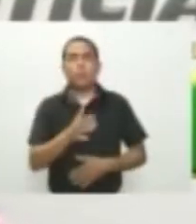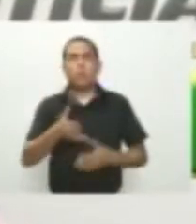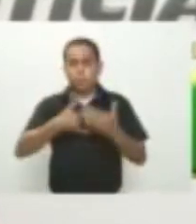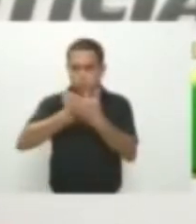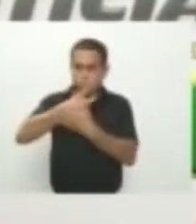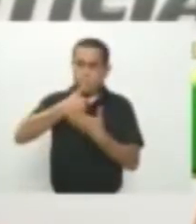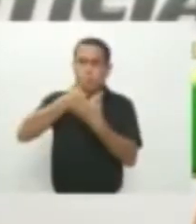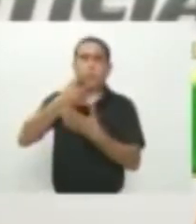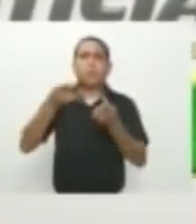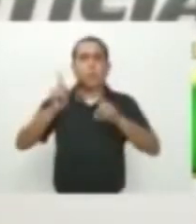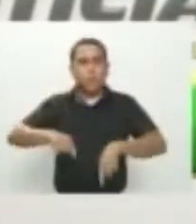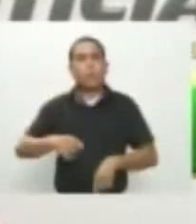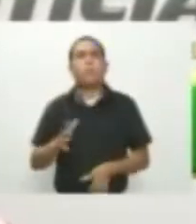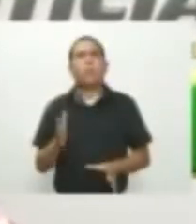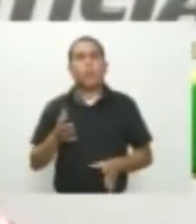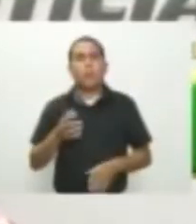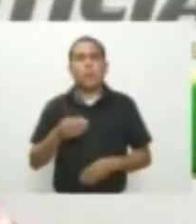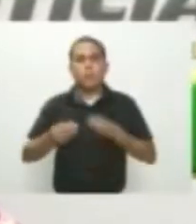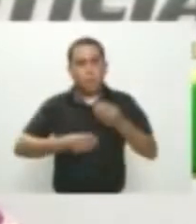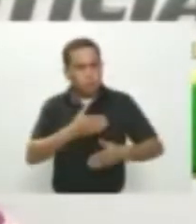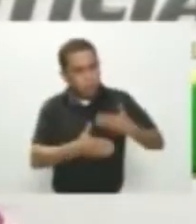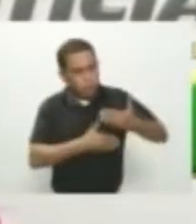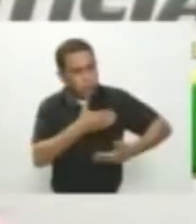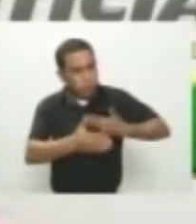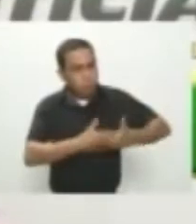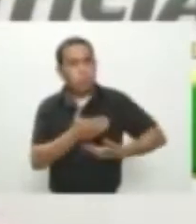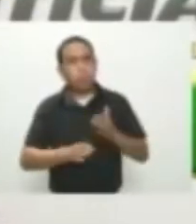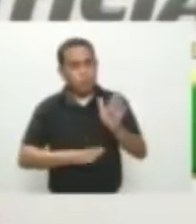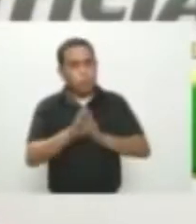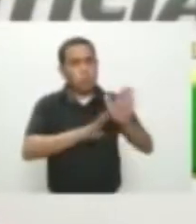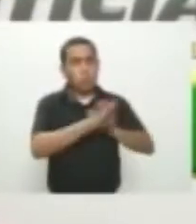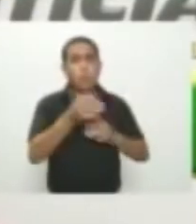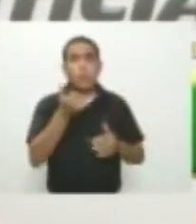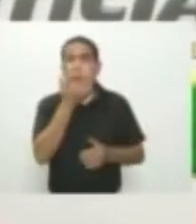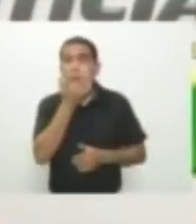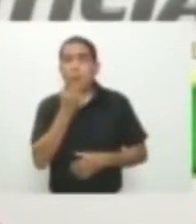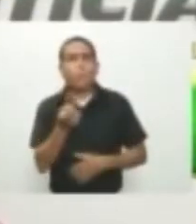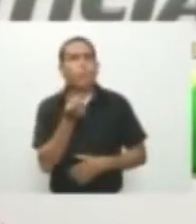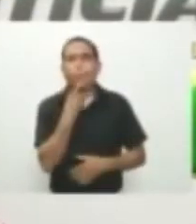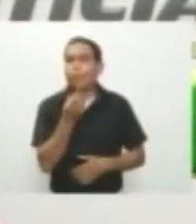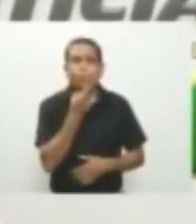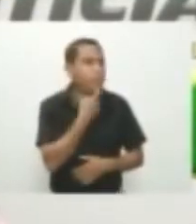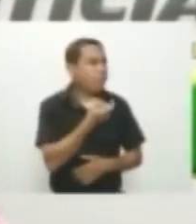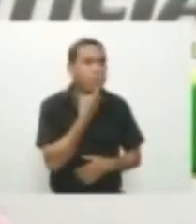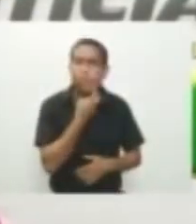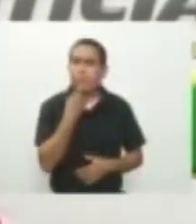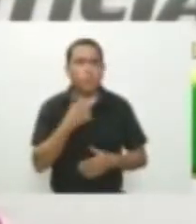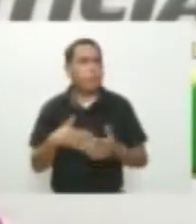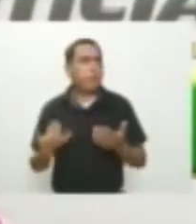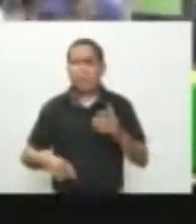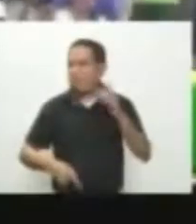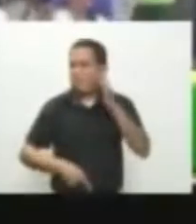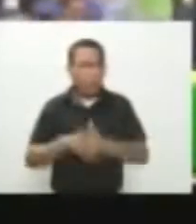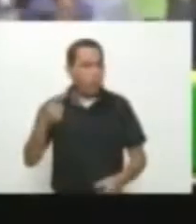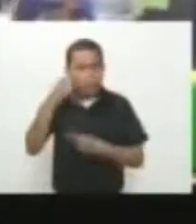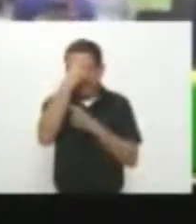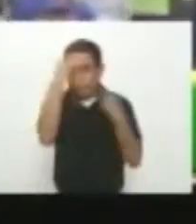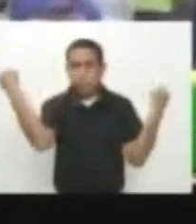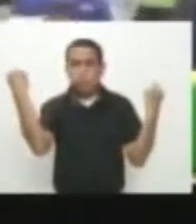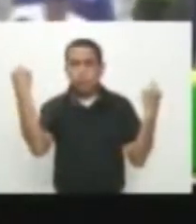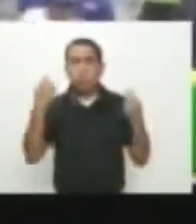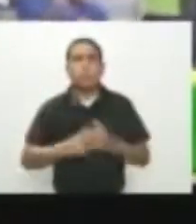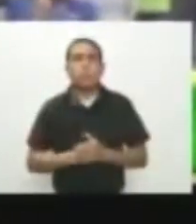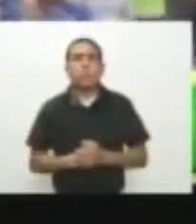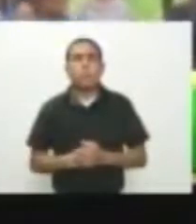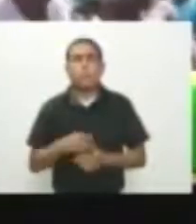comunidades afrocolombianas en el nivel nacional Hasta ahora han sido incumplimientos, eso rebosó la copa de la gente El abandono